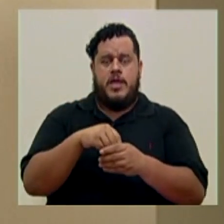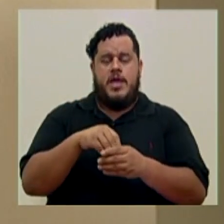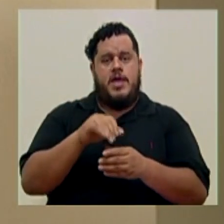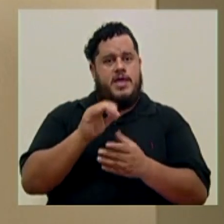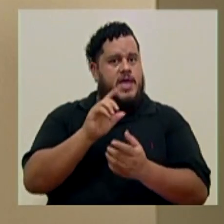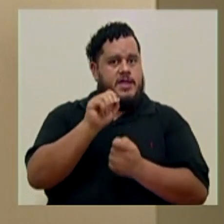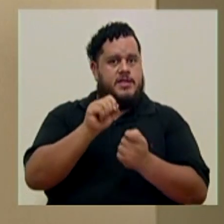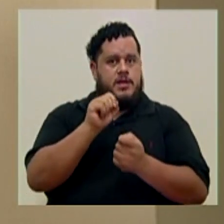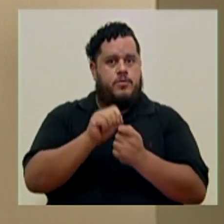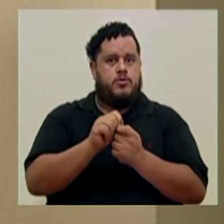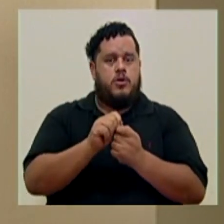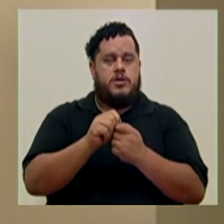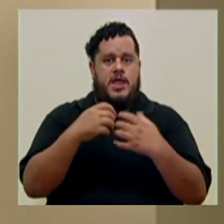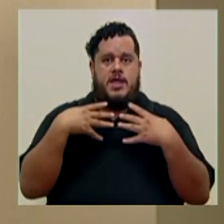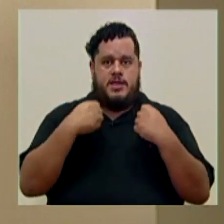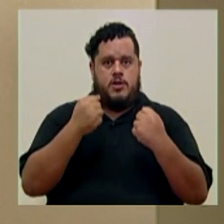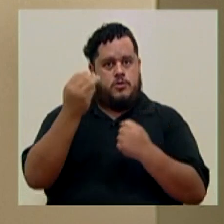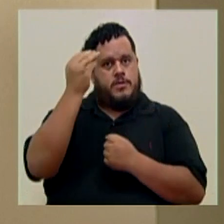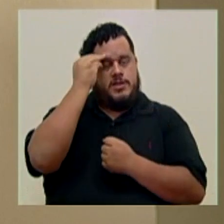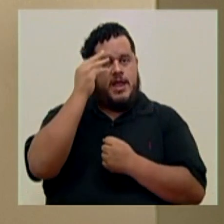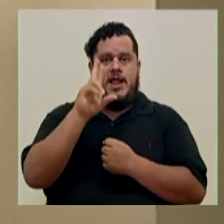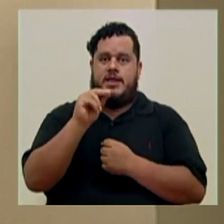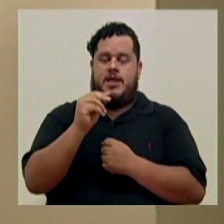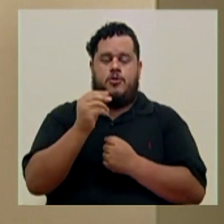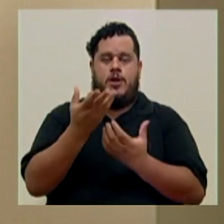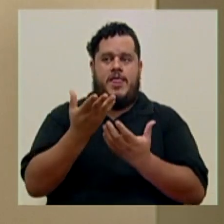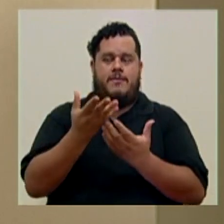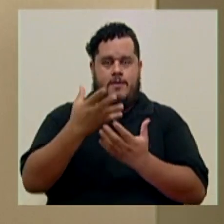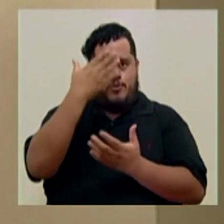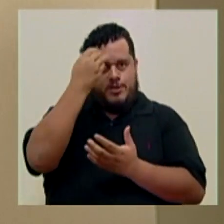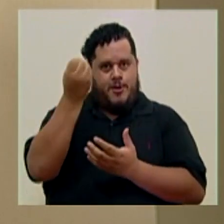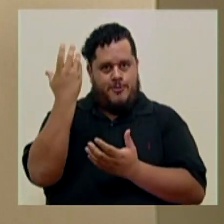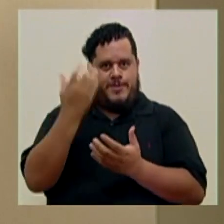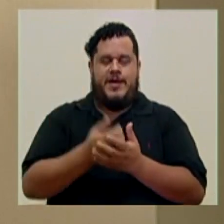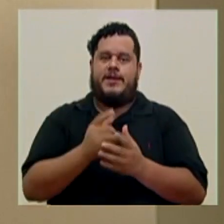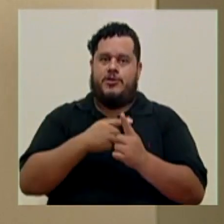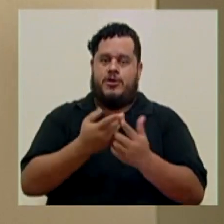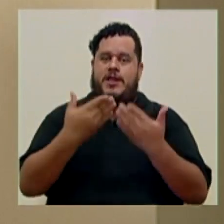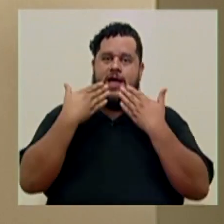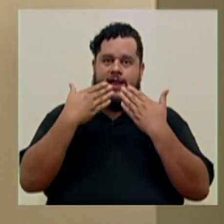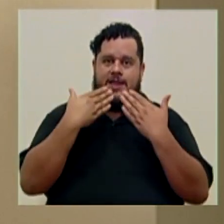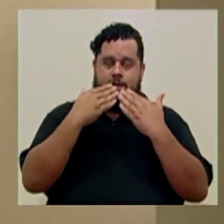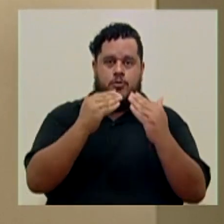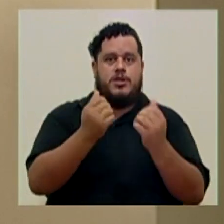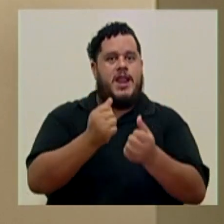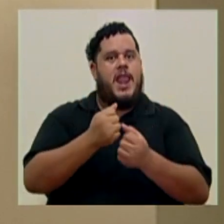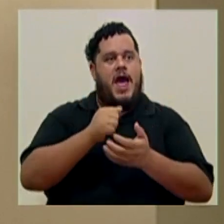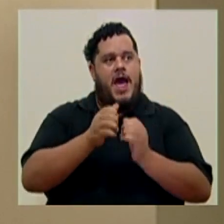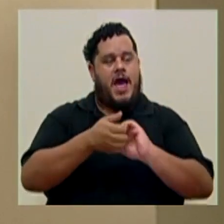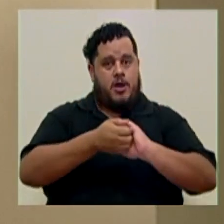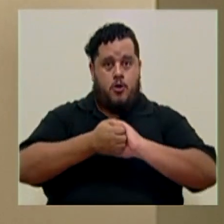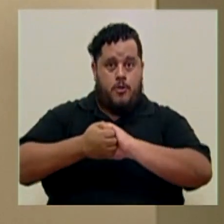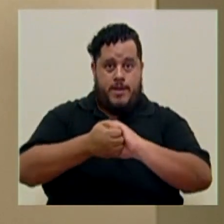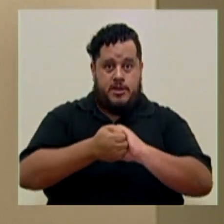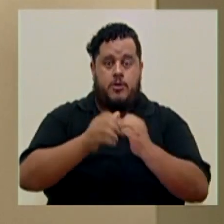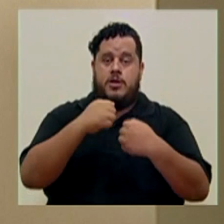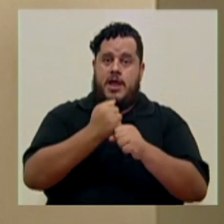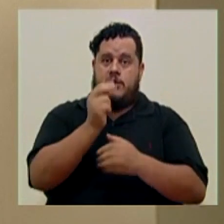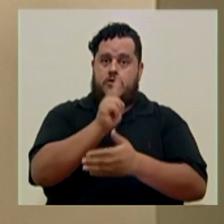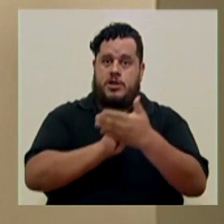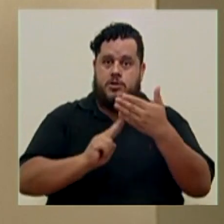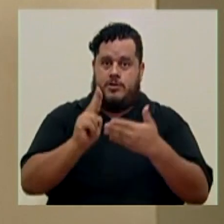está el aspecto de salud mental de la población que no la debemos descuidar. Entonces, agradecemos la cooperación que han hecho las